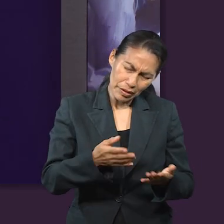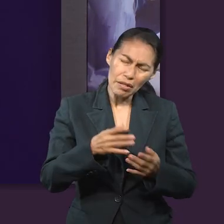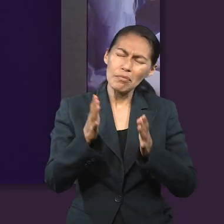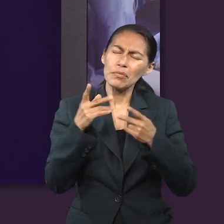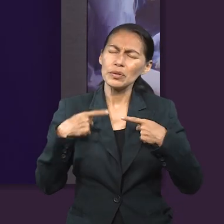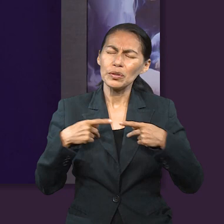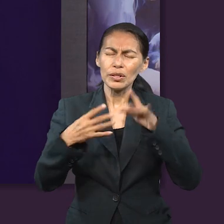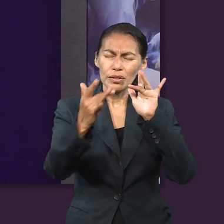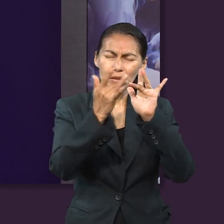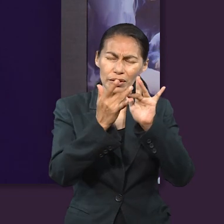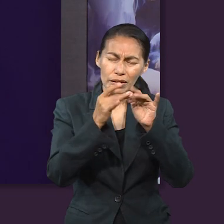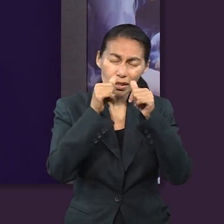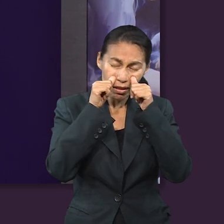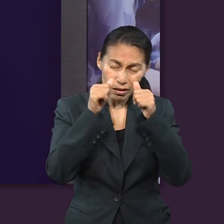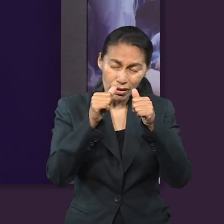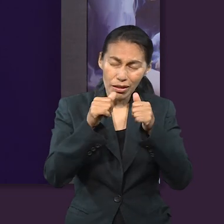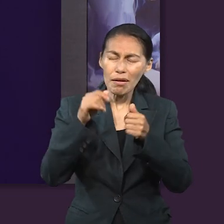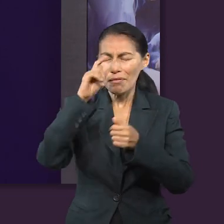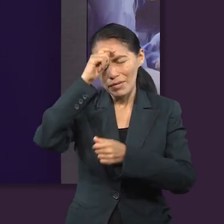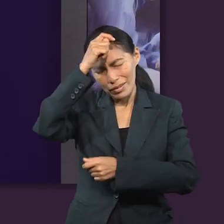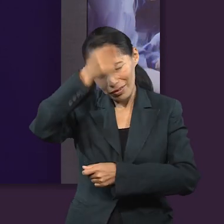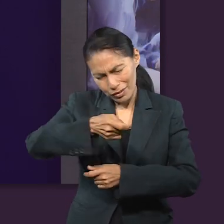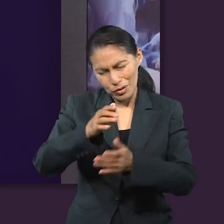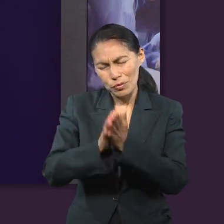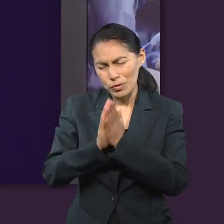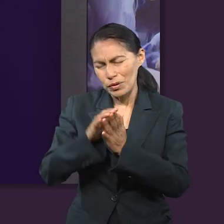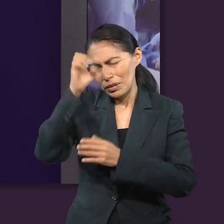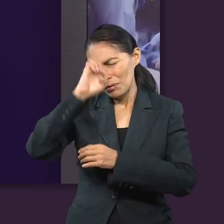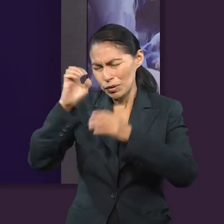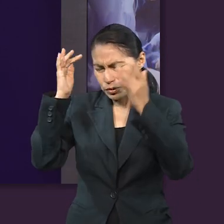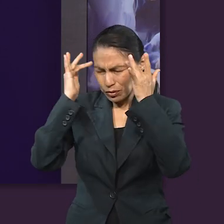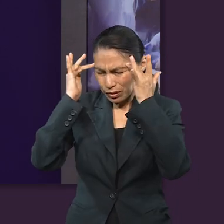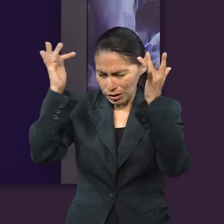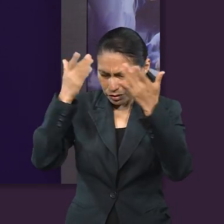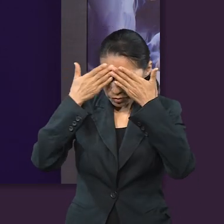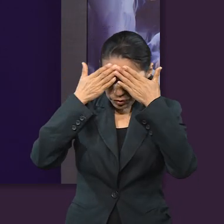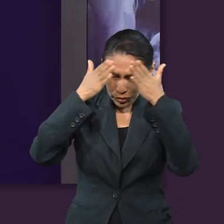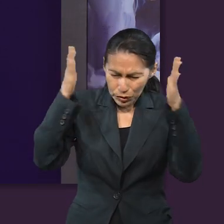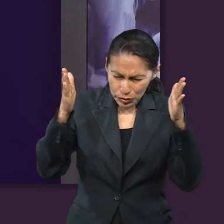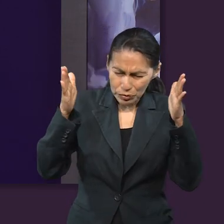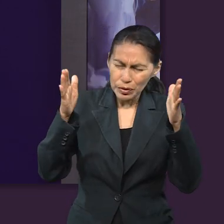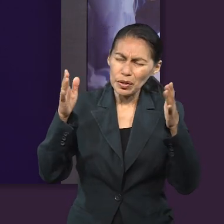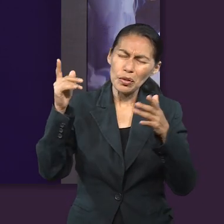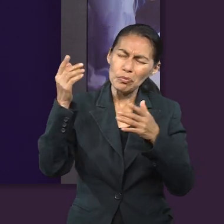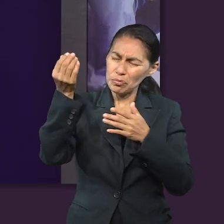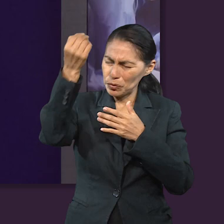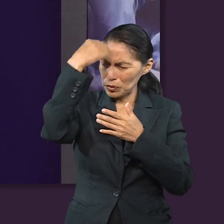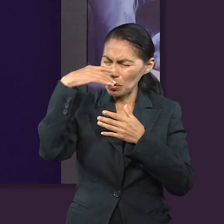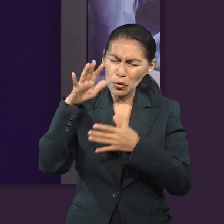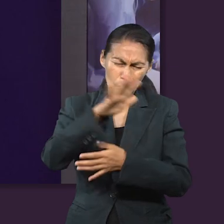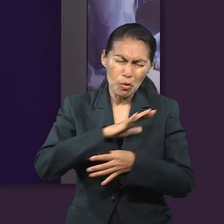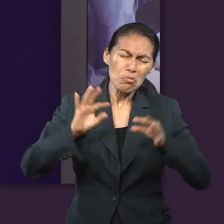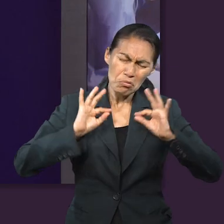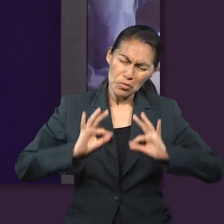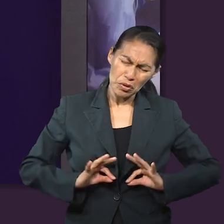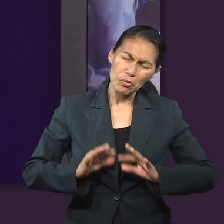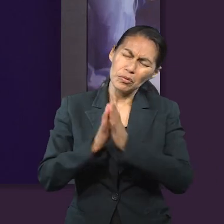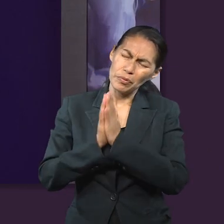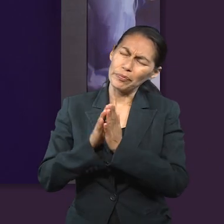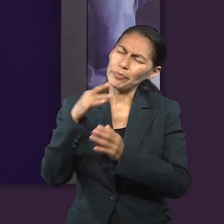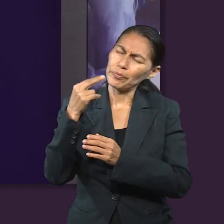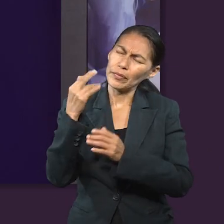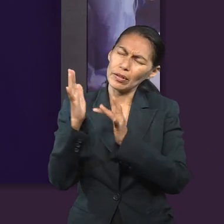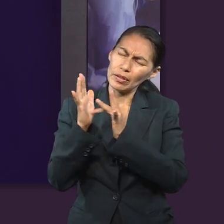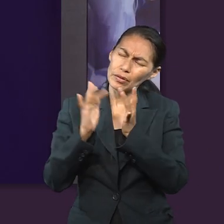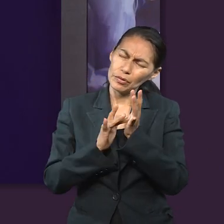acompañan y a los que nos escuchan, nos permite que tu Santo Espíritu dirija nuestros pensamientos y que podamos obtener refrigión espiritual de